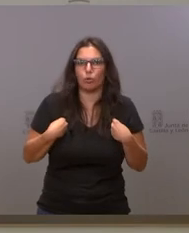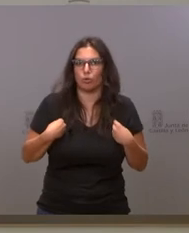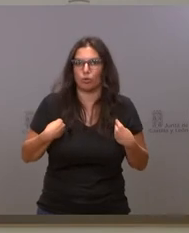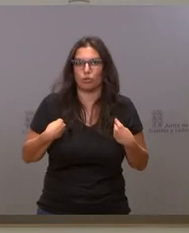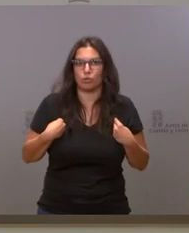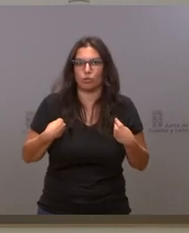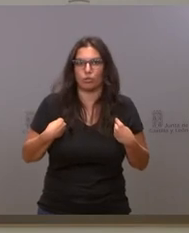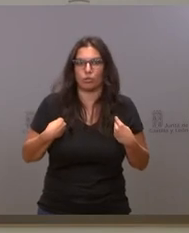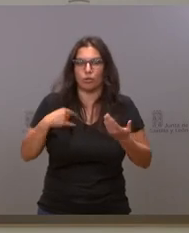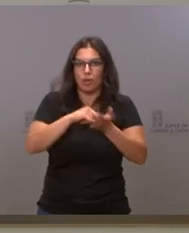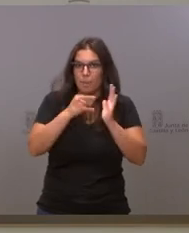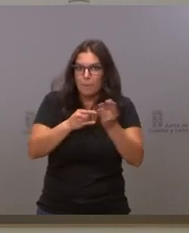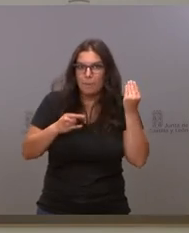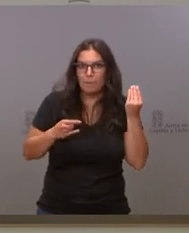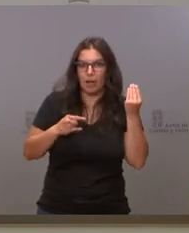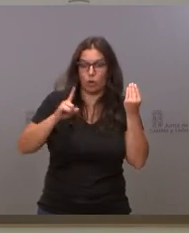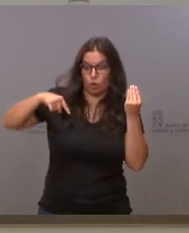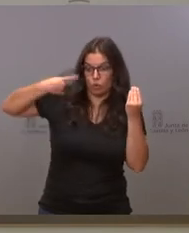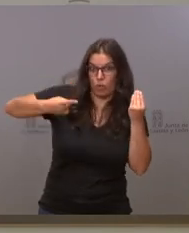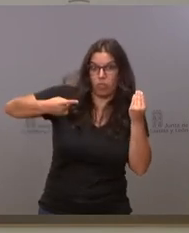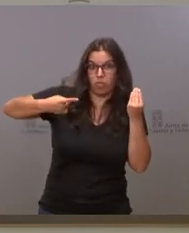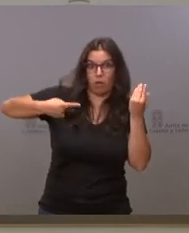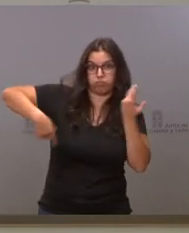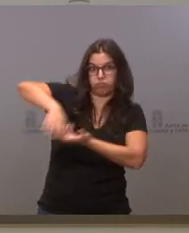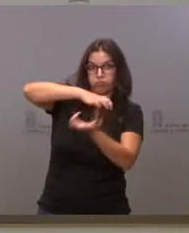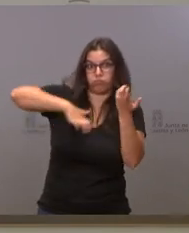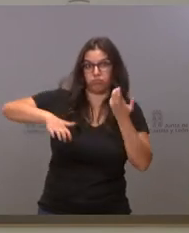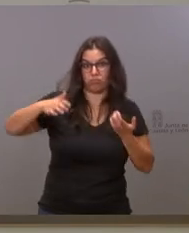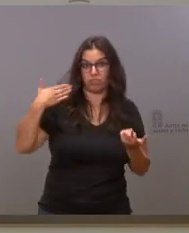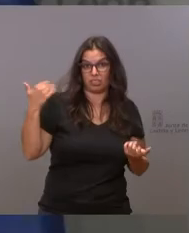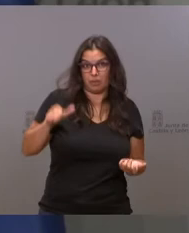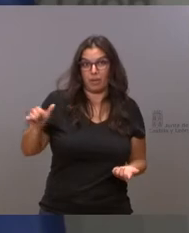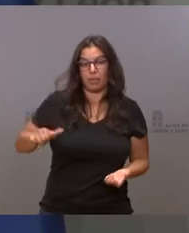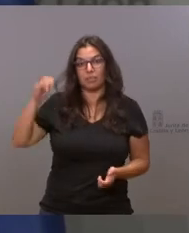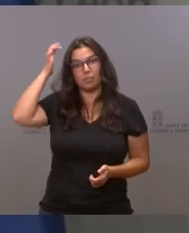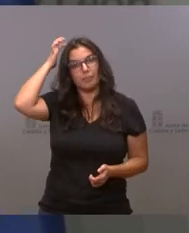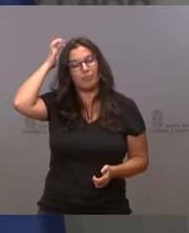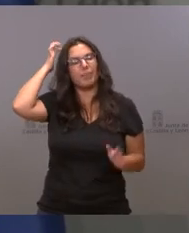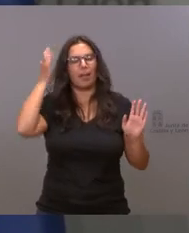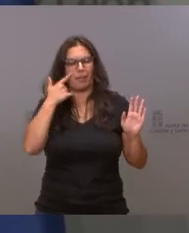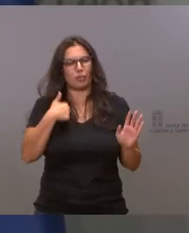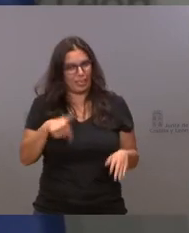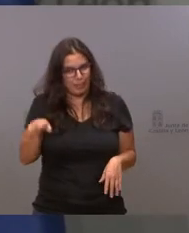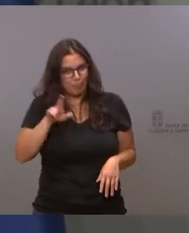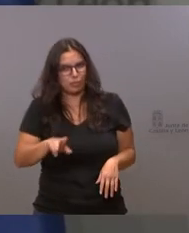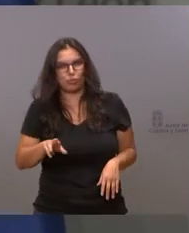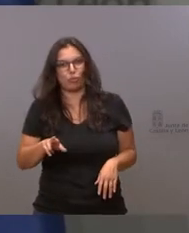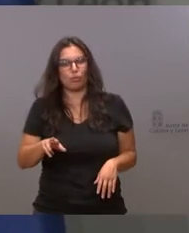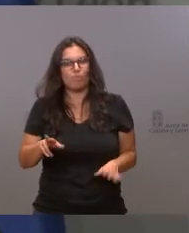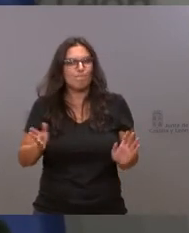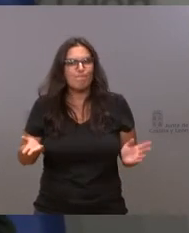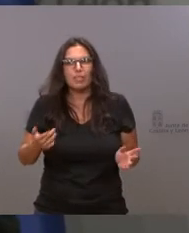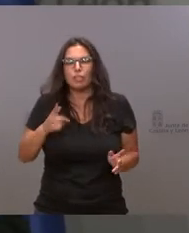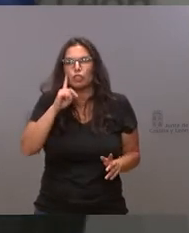provocó toda la revolución que hubo hace unas semanas? Es que le insisto, no sé cómo